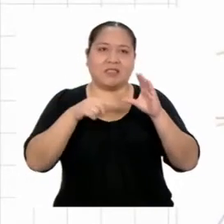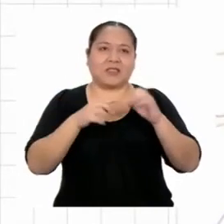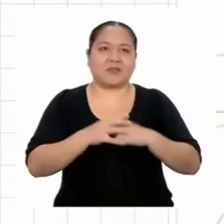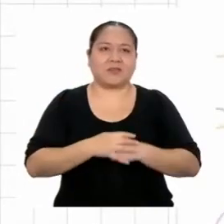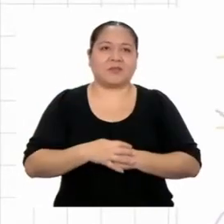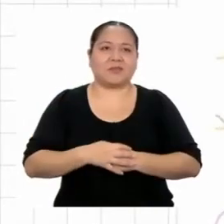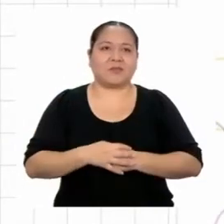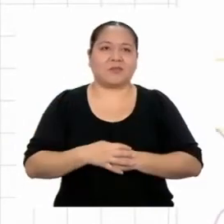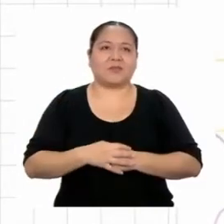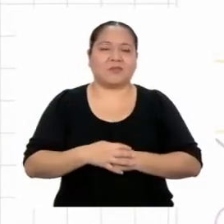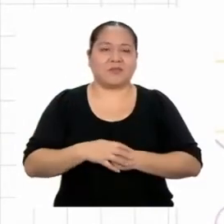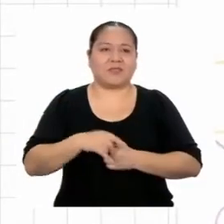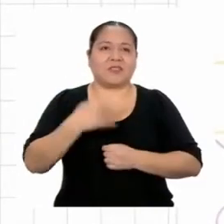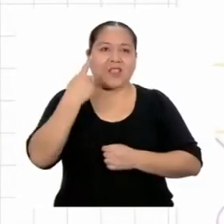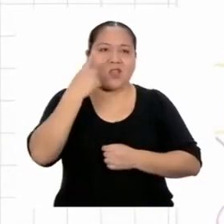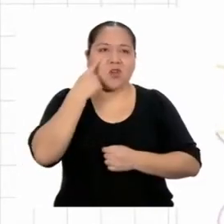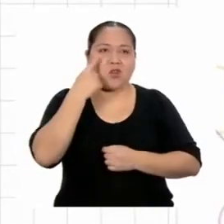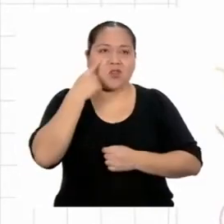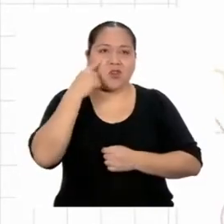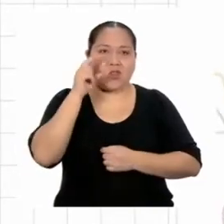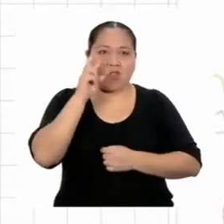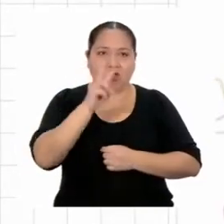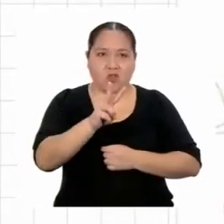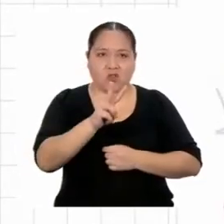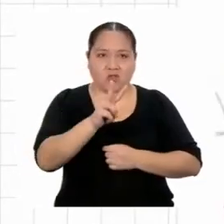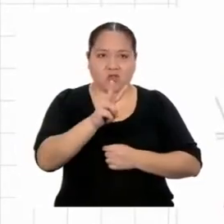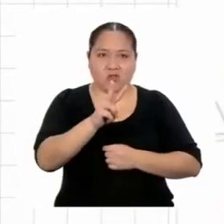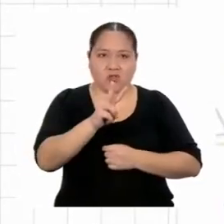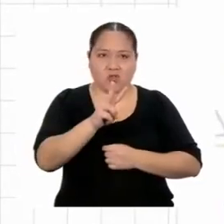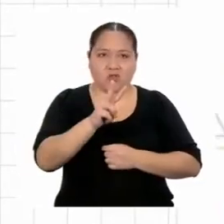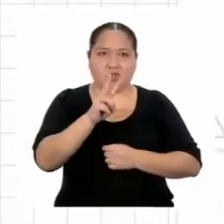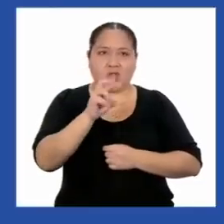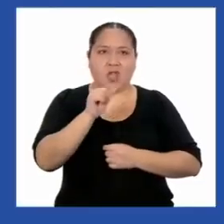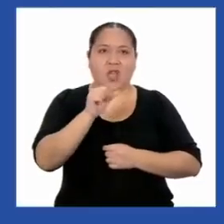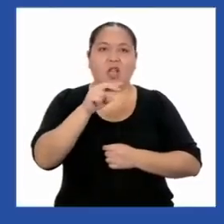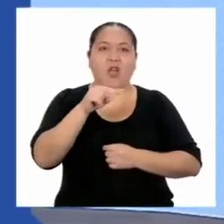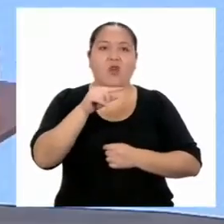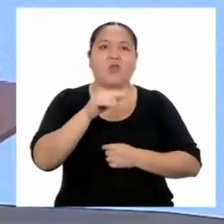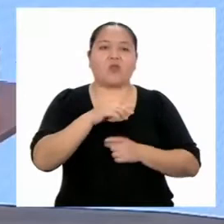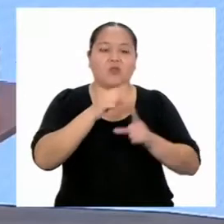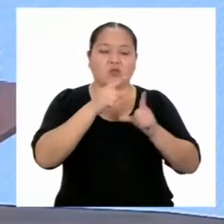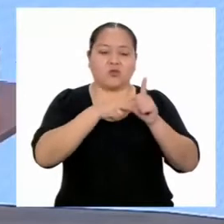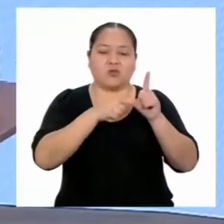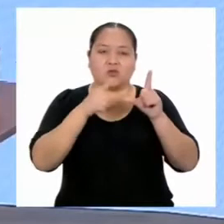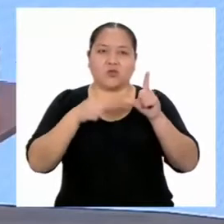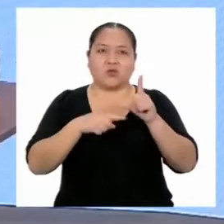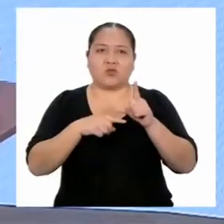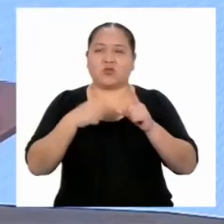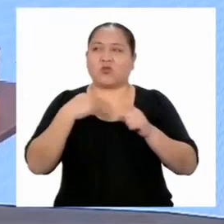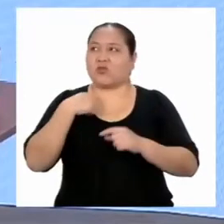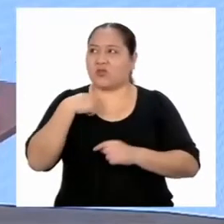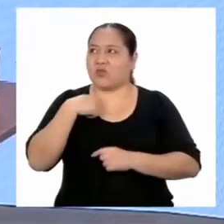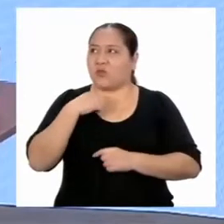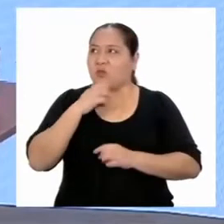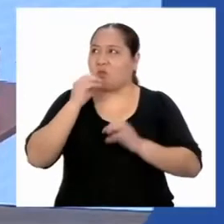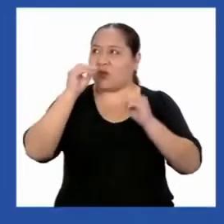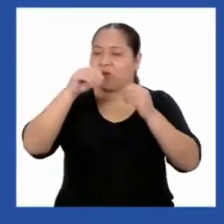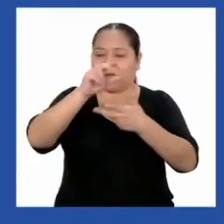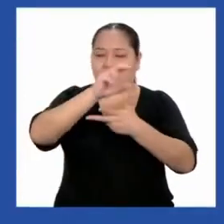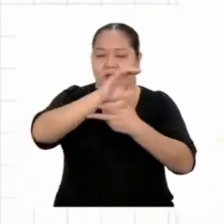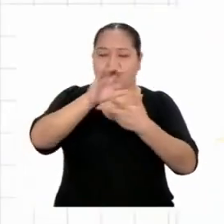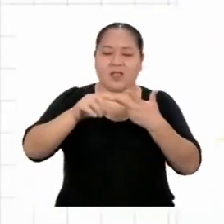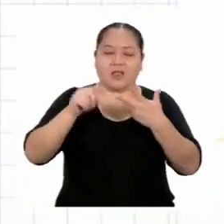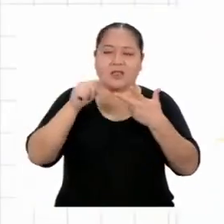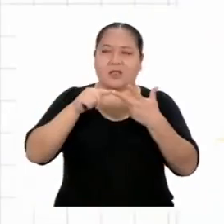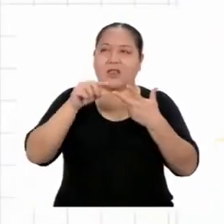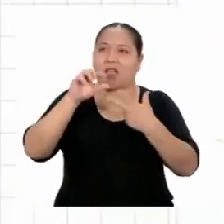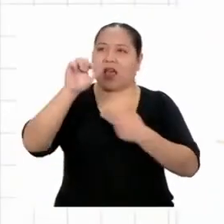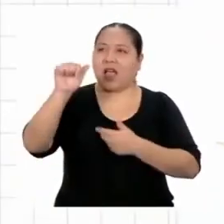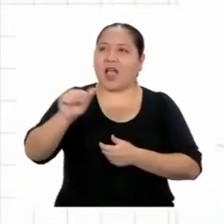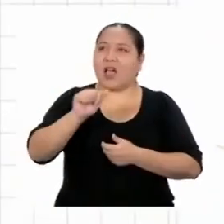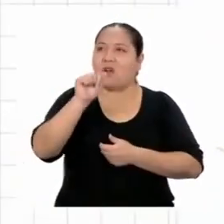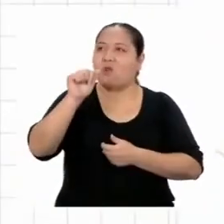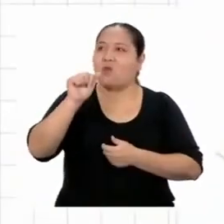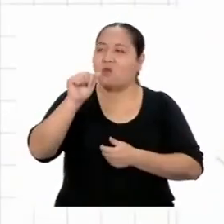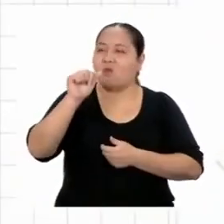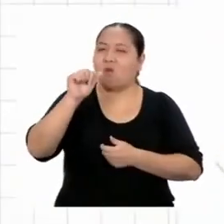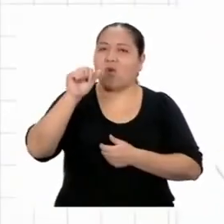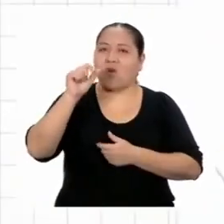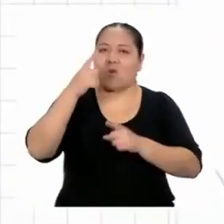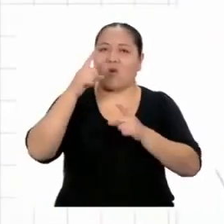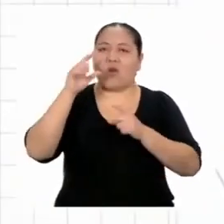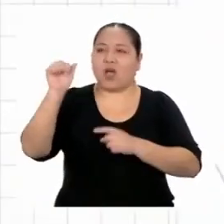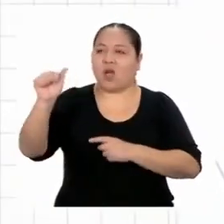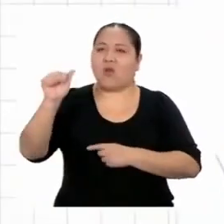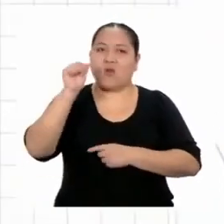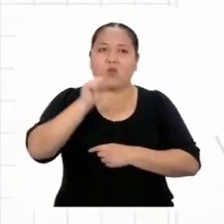ya conoces dos de sus ángulos. ¿Qué criterio puedes aplicar ahí? El de ÁNGULO-ÁNGULO. Dos triángulos